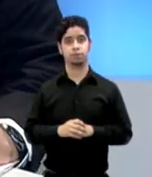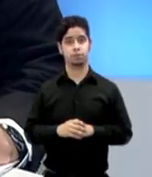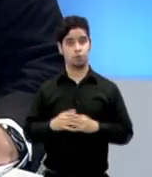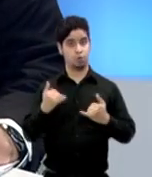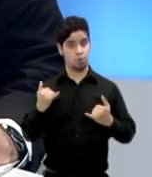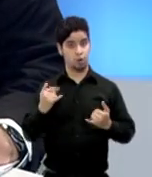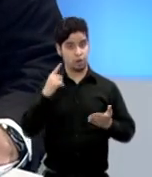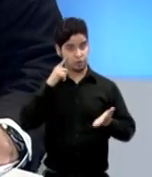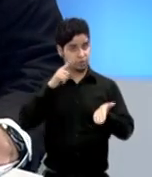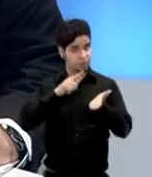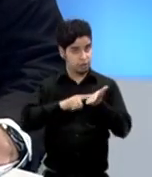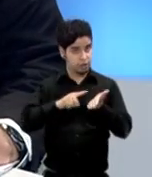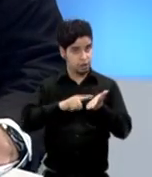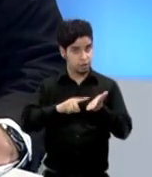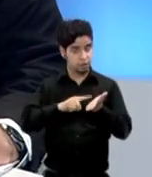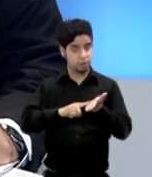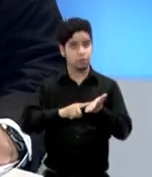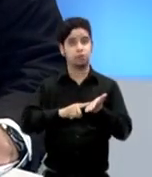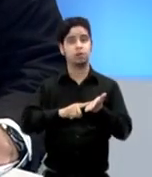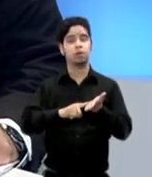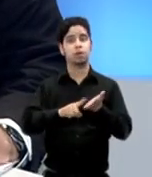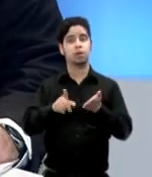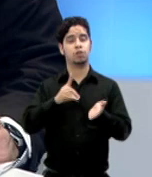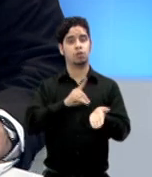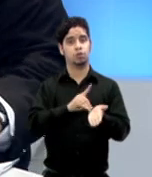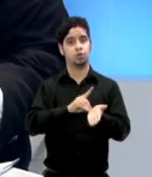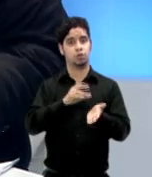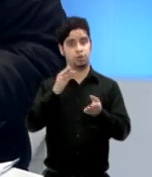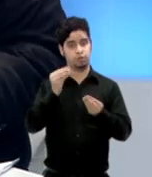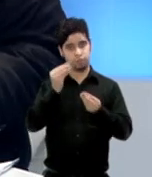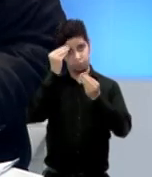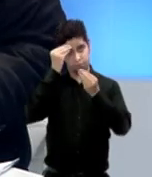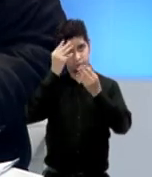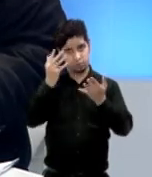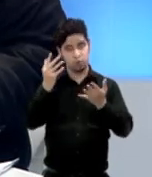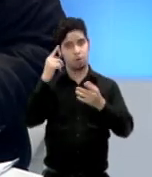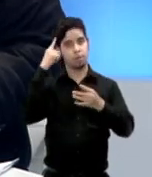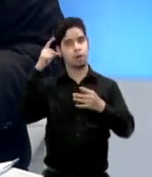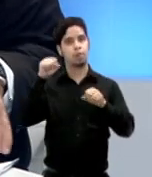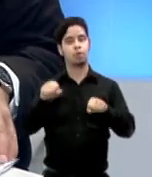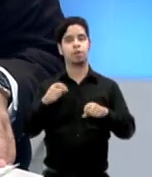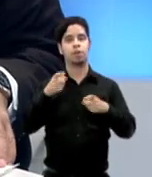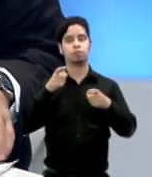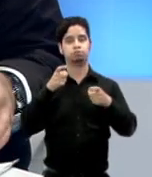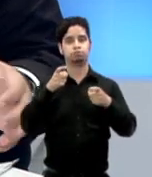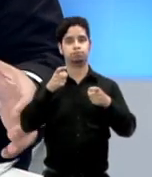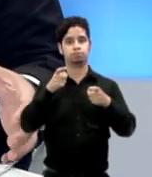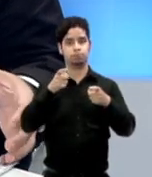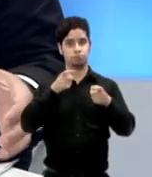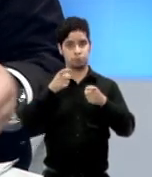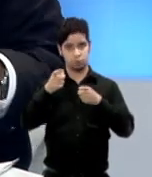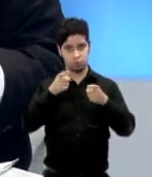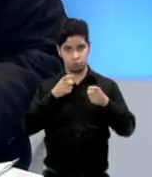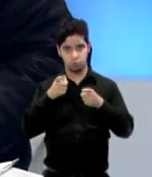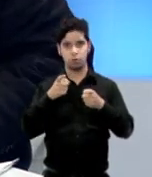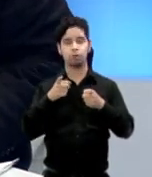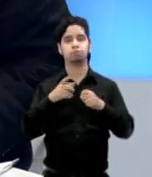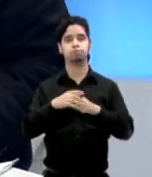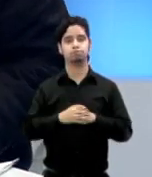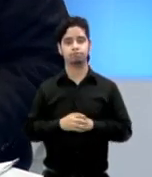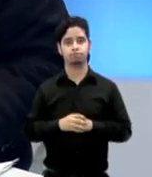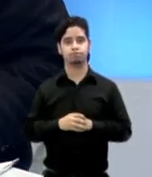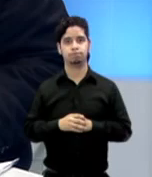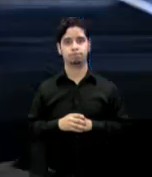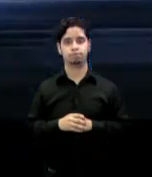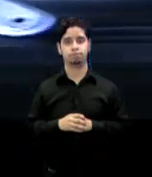en chequeate el doctor fran actor nos ofrece consejos para controlar las porciones de cara las octavitas y el nuevo año veamos